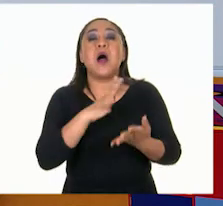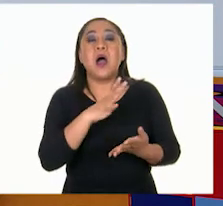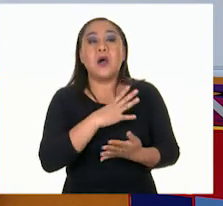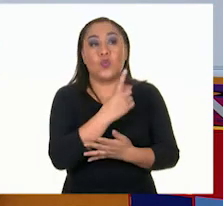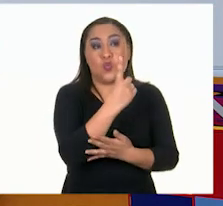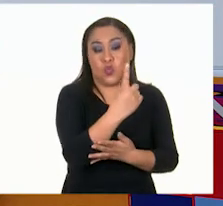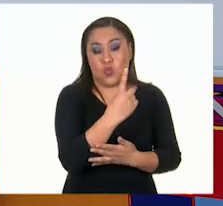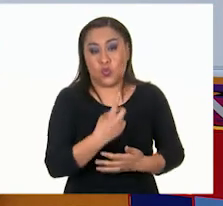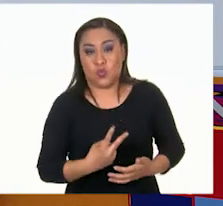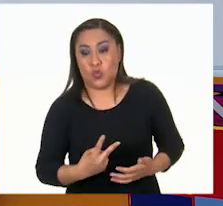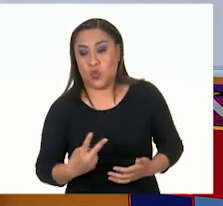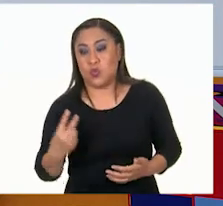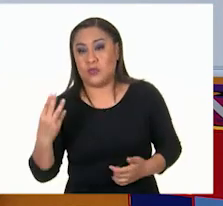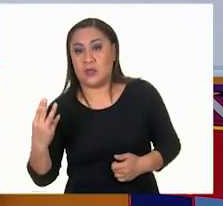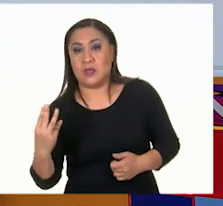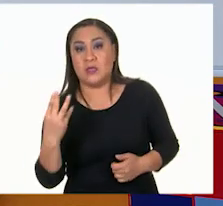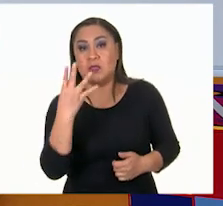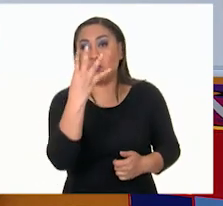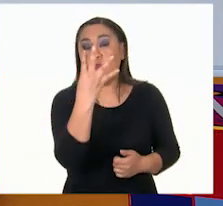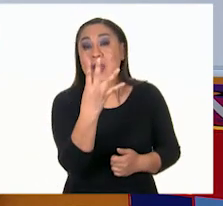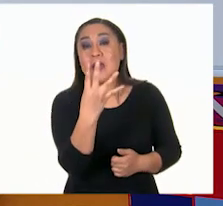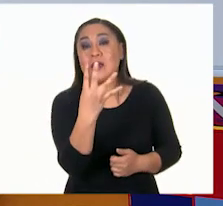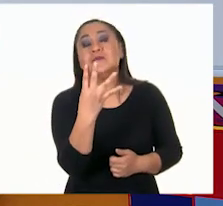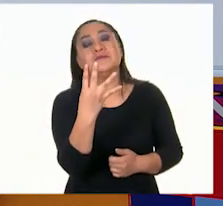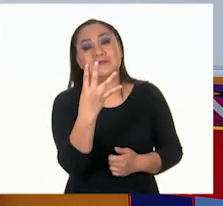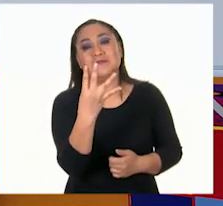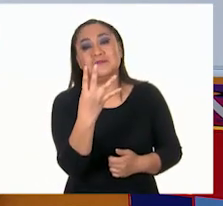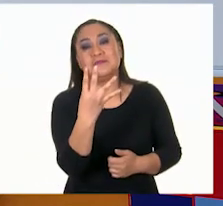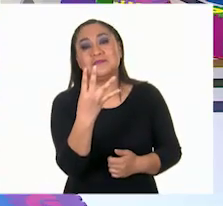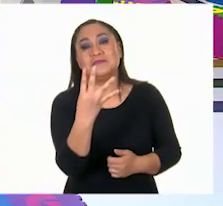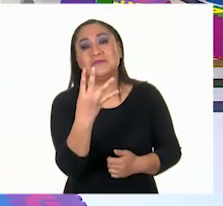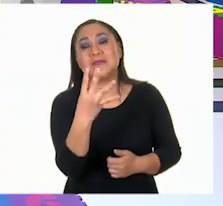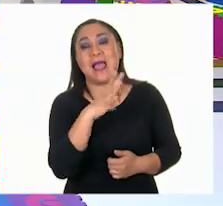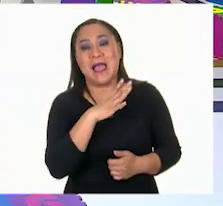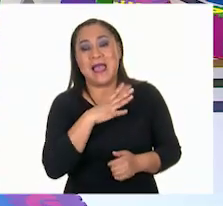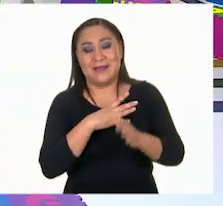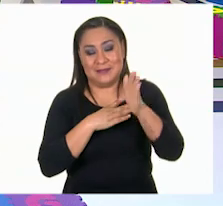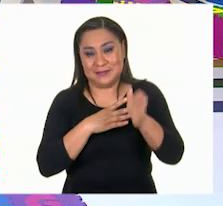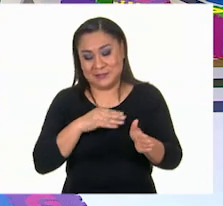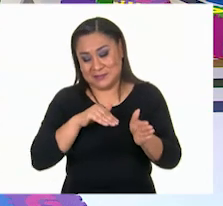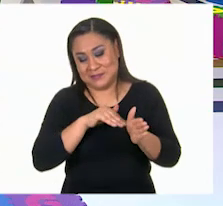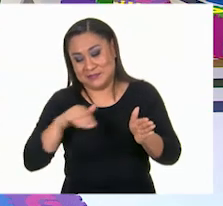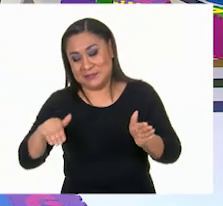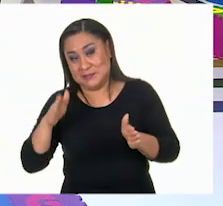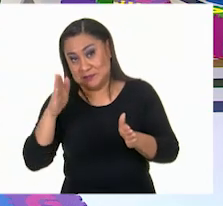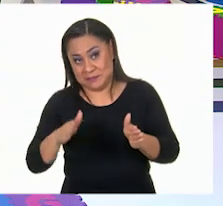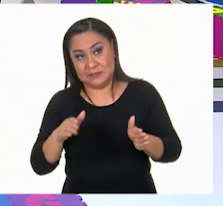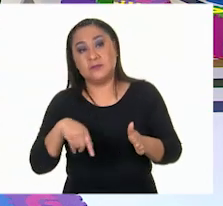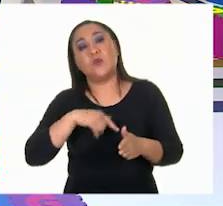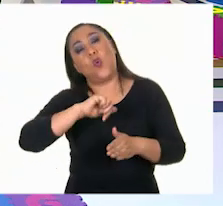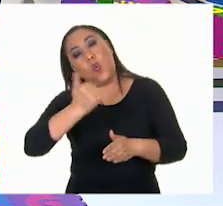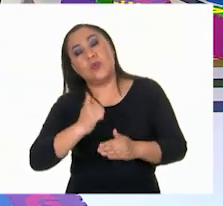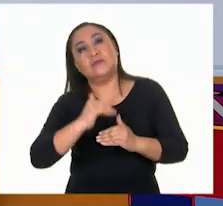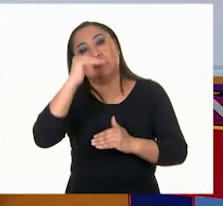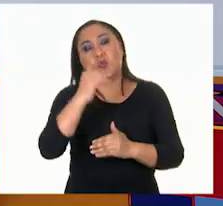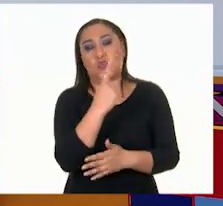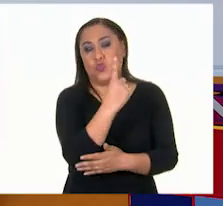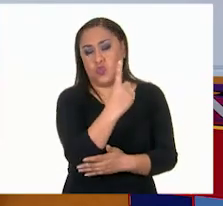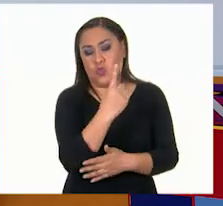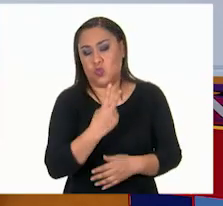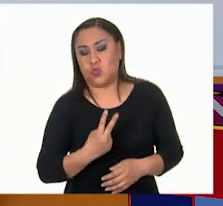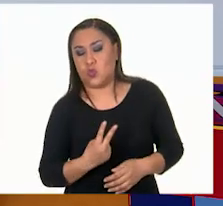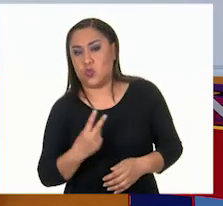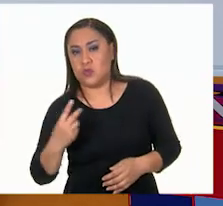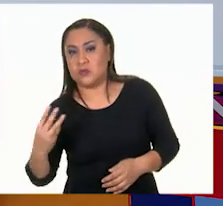dos, tres, cuatro aristas o lados. Una, dos, tres, cuatro